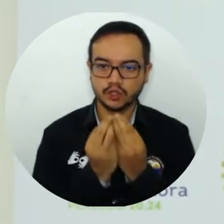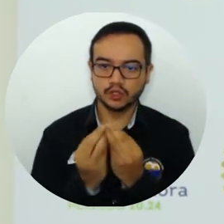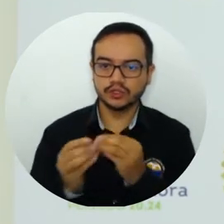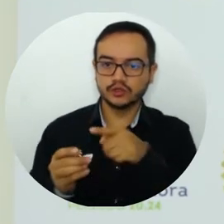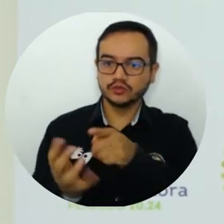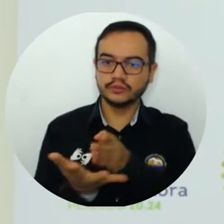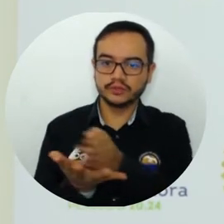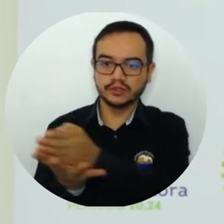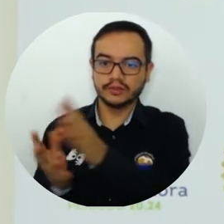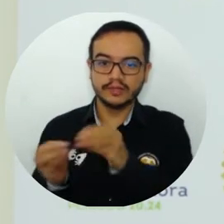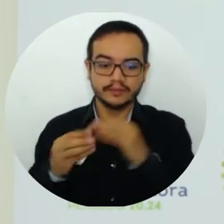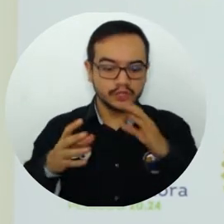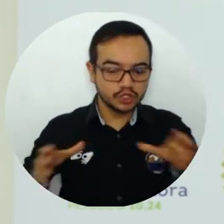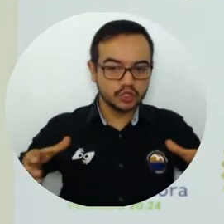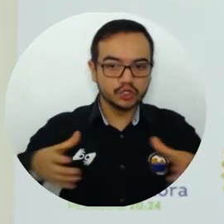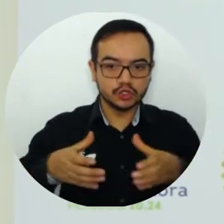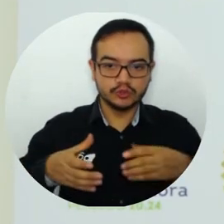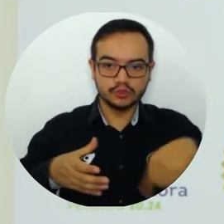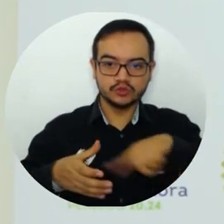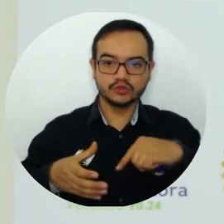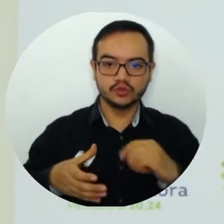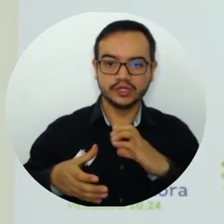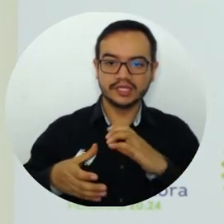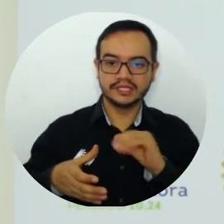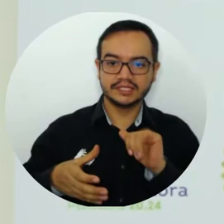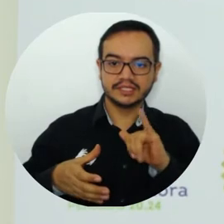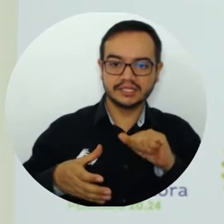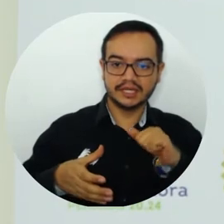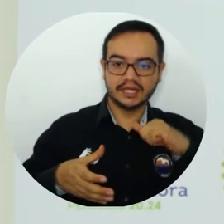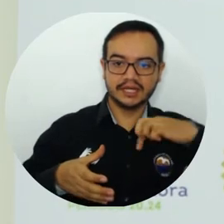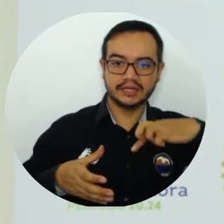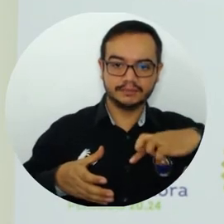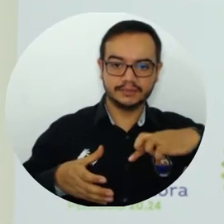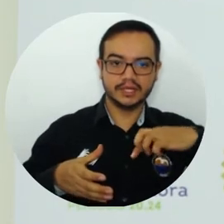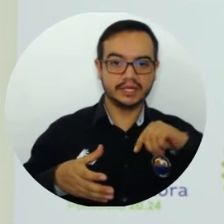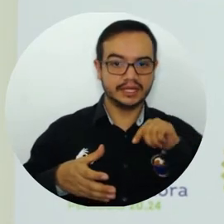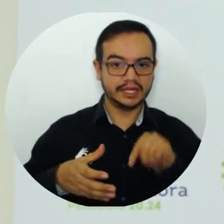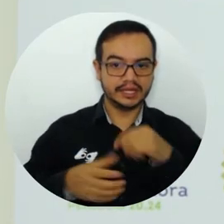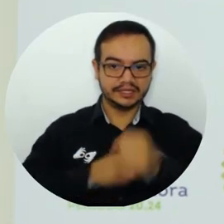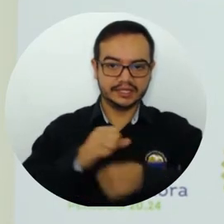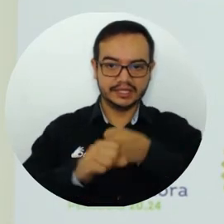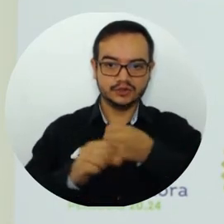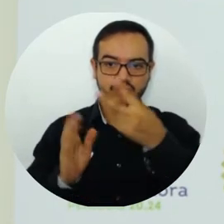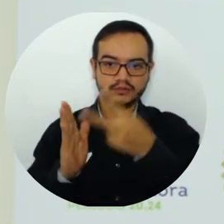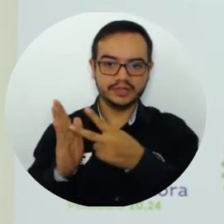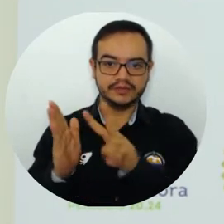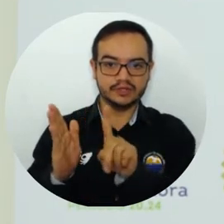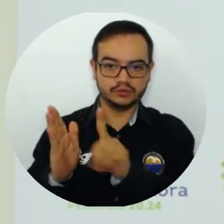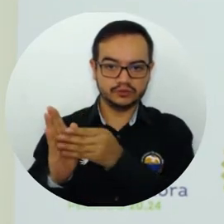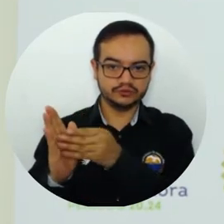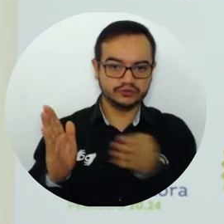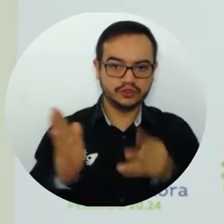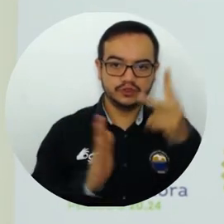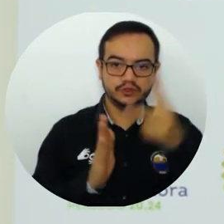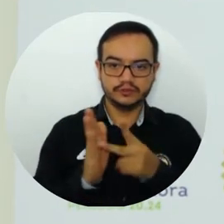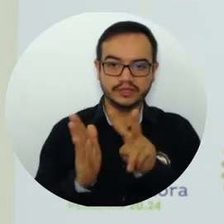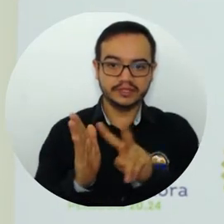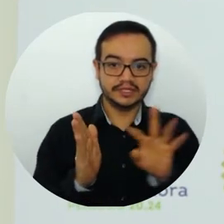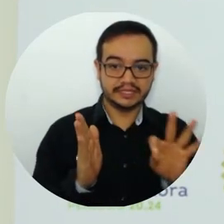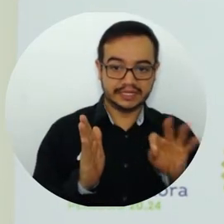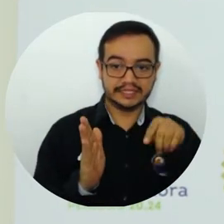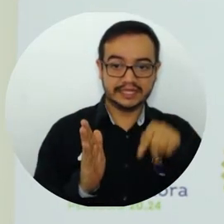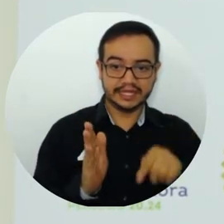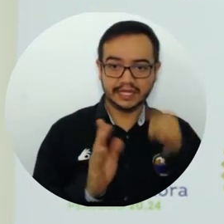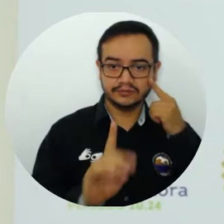de Asignación y Reconocimiento de Puntaje para el periodo 2021-2023, que fue programado para el día